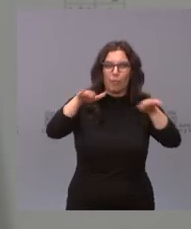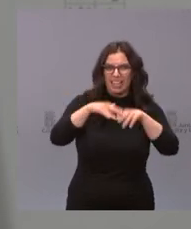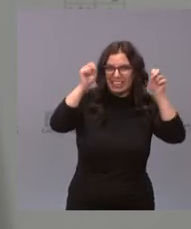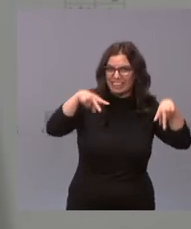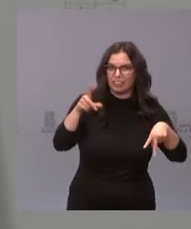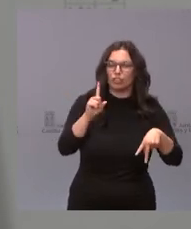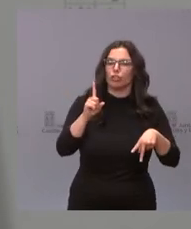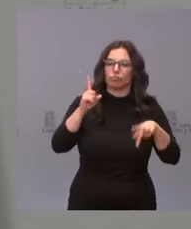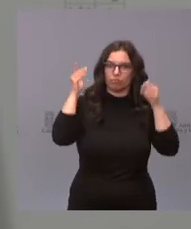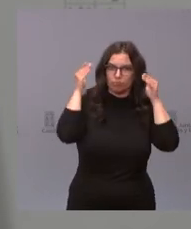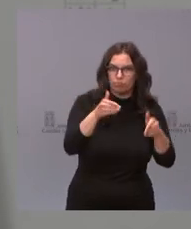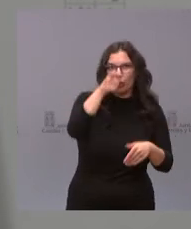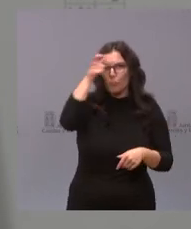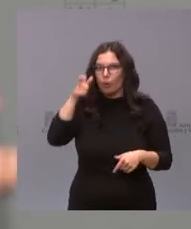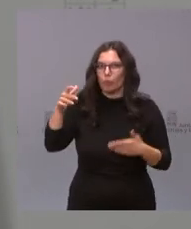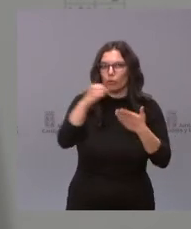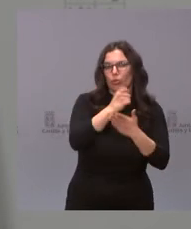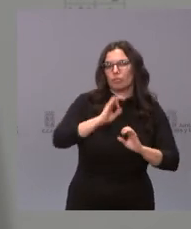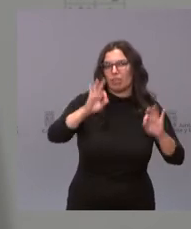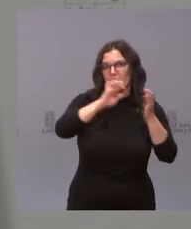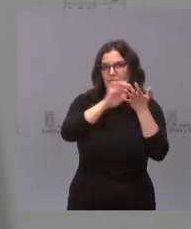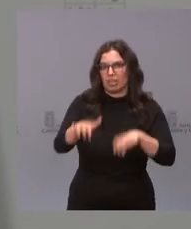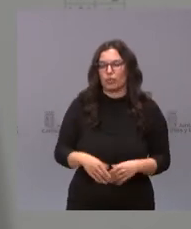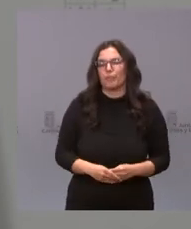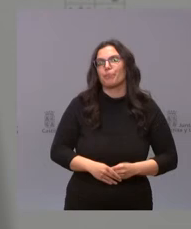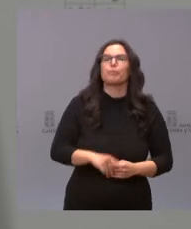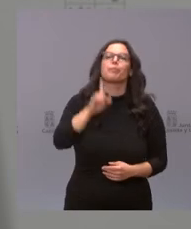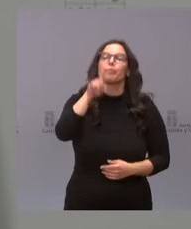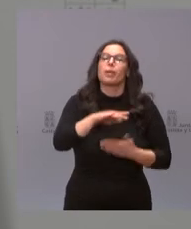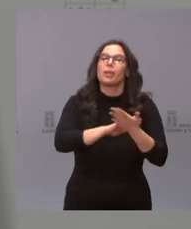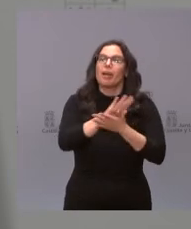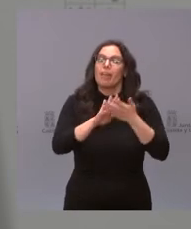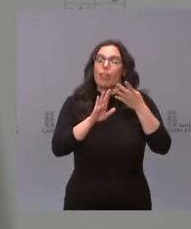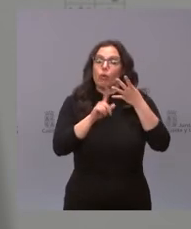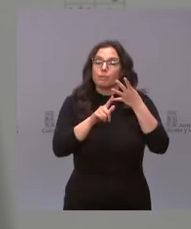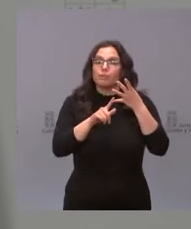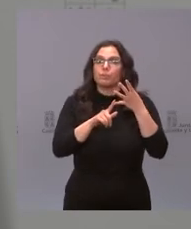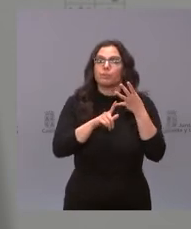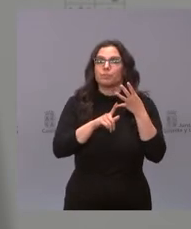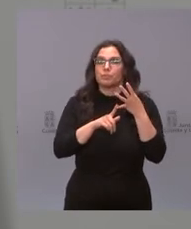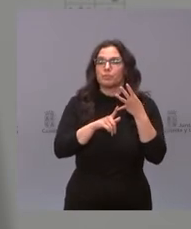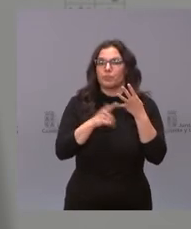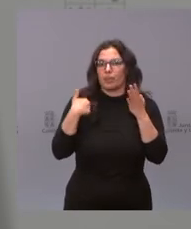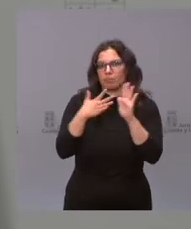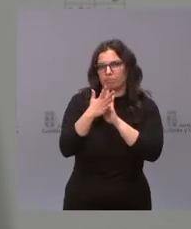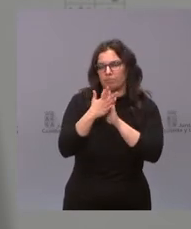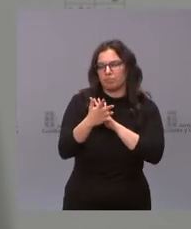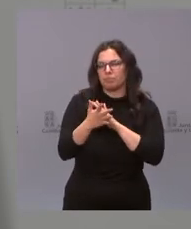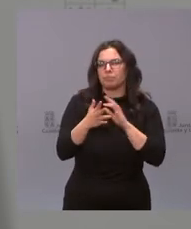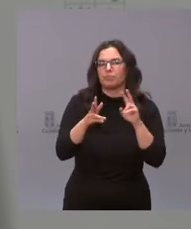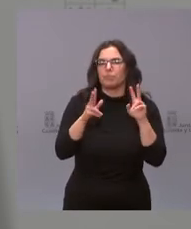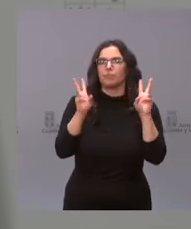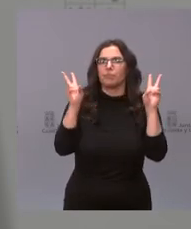Castilla y León también hemos hablado como se ha puesto aquí de manifiesto en varias ocasiones de la